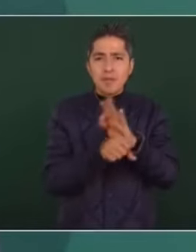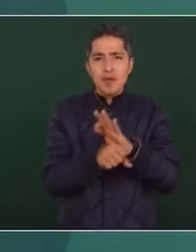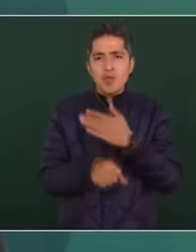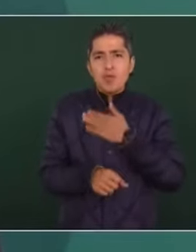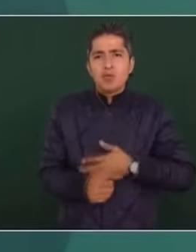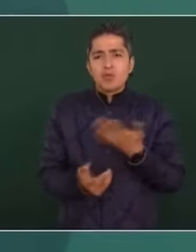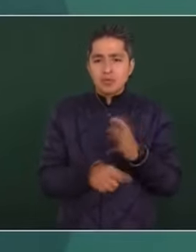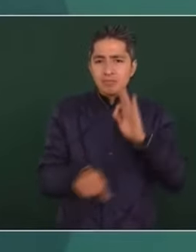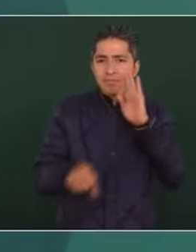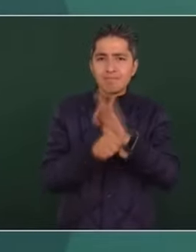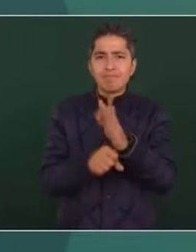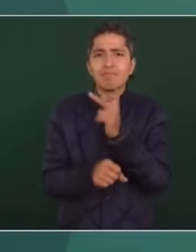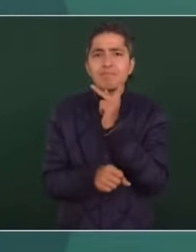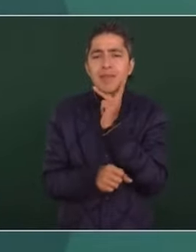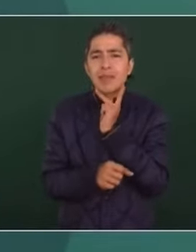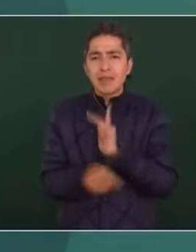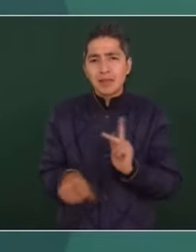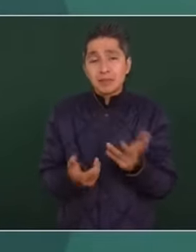defendiendo el petróleo.